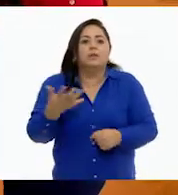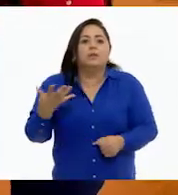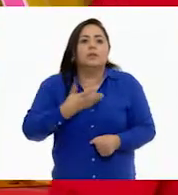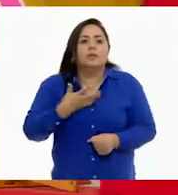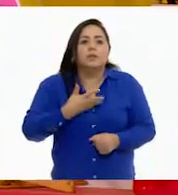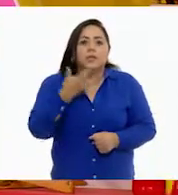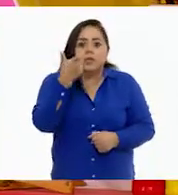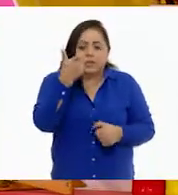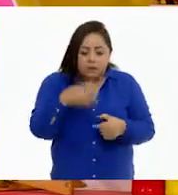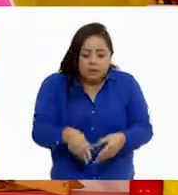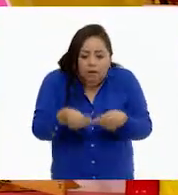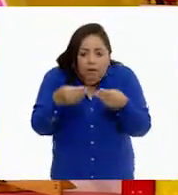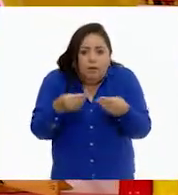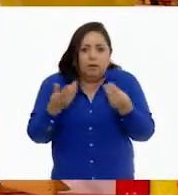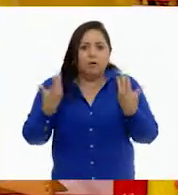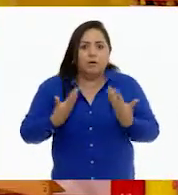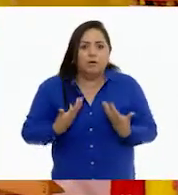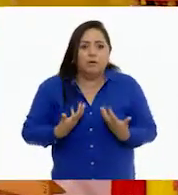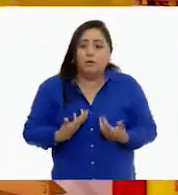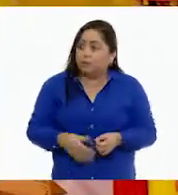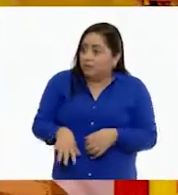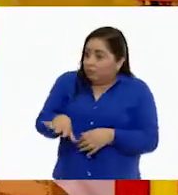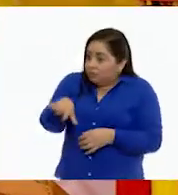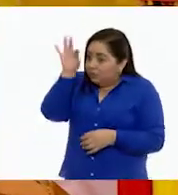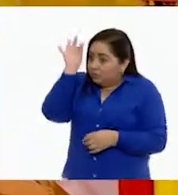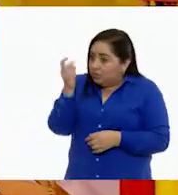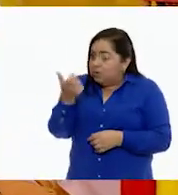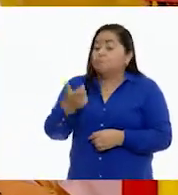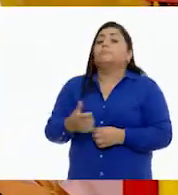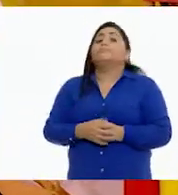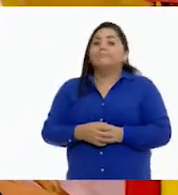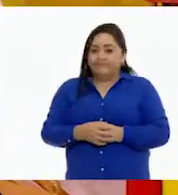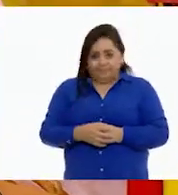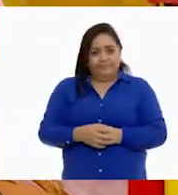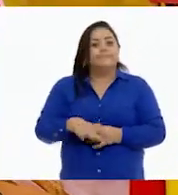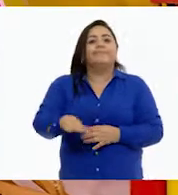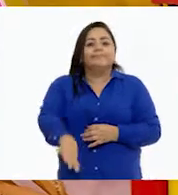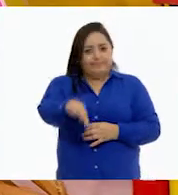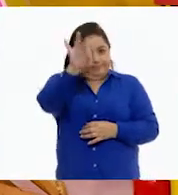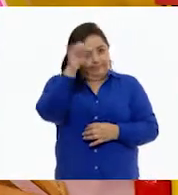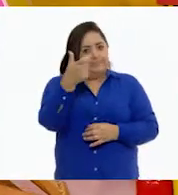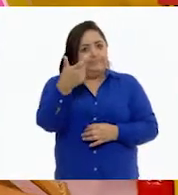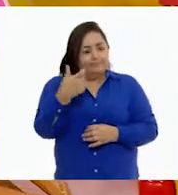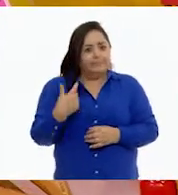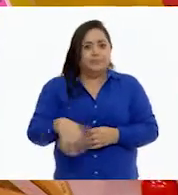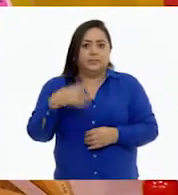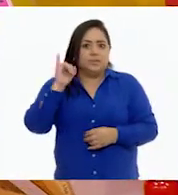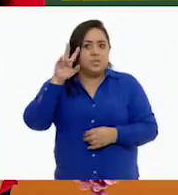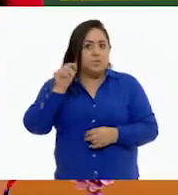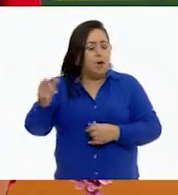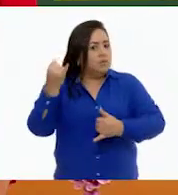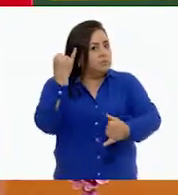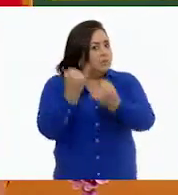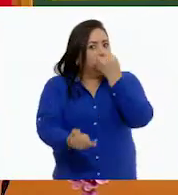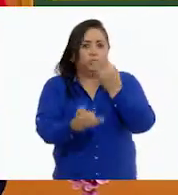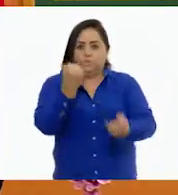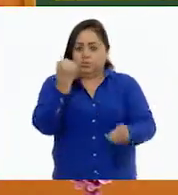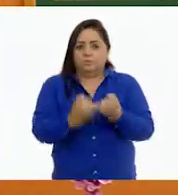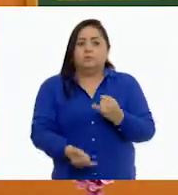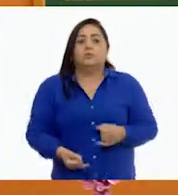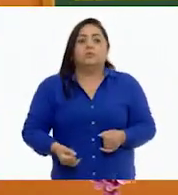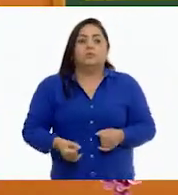dinero. ¿Se encontró dinero? Se encontró dinero. en el recreo. Iván es muy suertudo. Sí, Iván es muy suertudo.